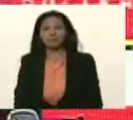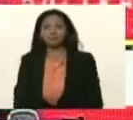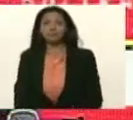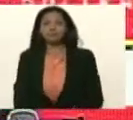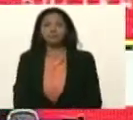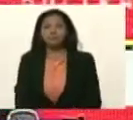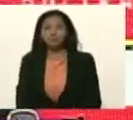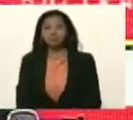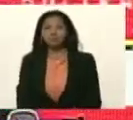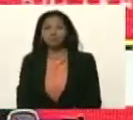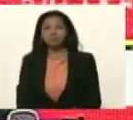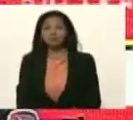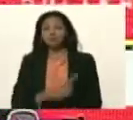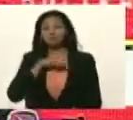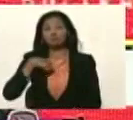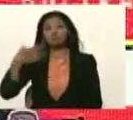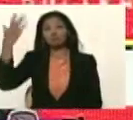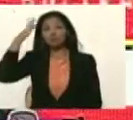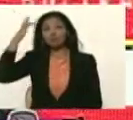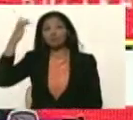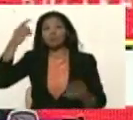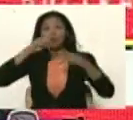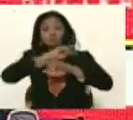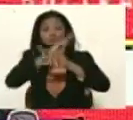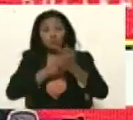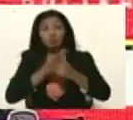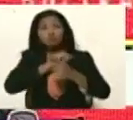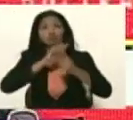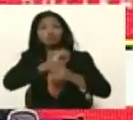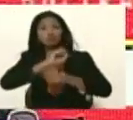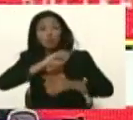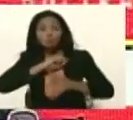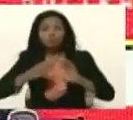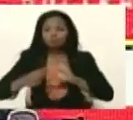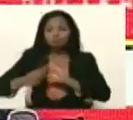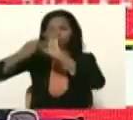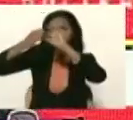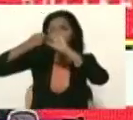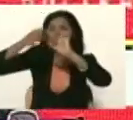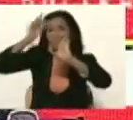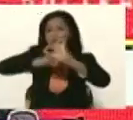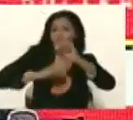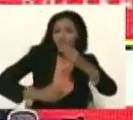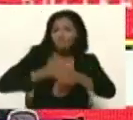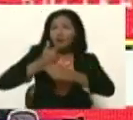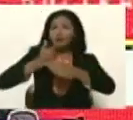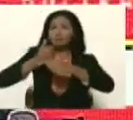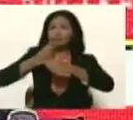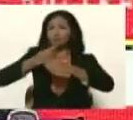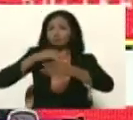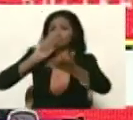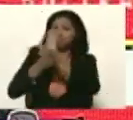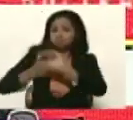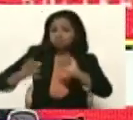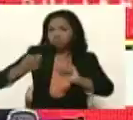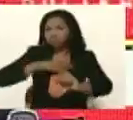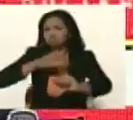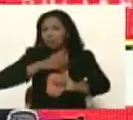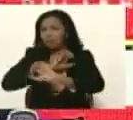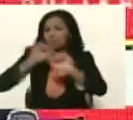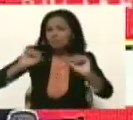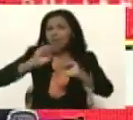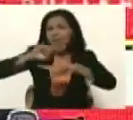es saber lo fuertes que somos cuando estamos unidos. Somos indestructibles.